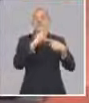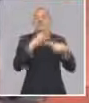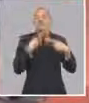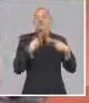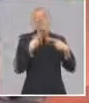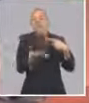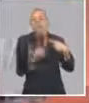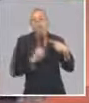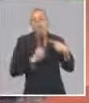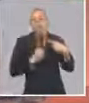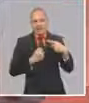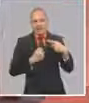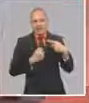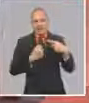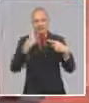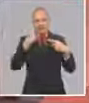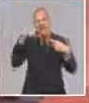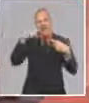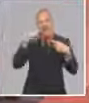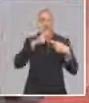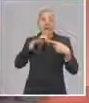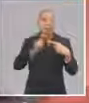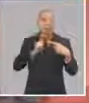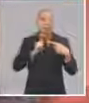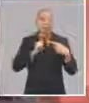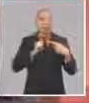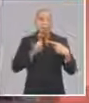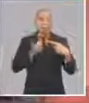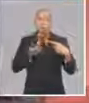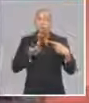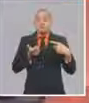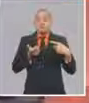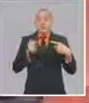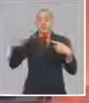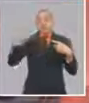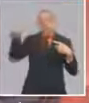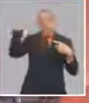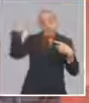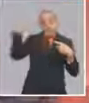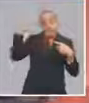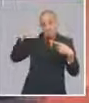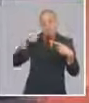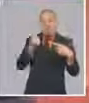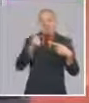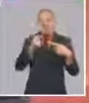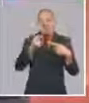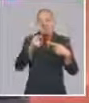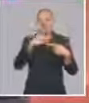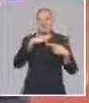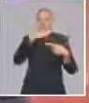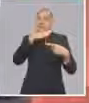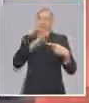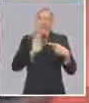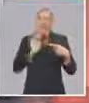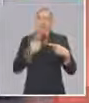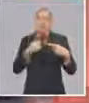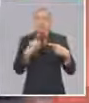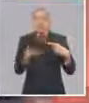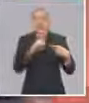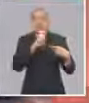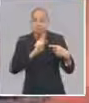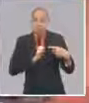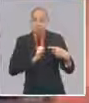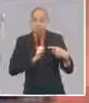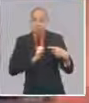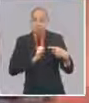ha bajado los ingresos del país, no podemos ofertar, vamos a ponernos, no hay. Dar un nivel de oferta, que sabemos que no es